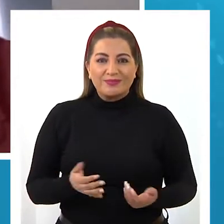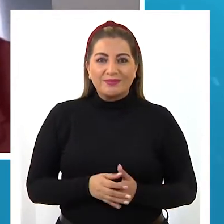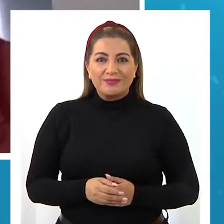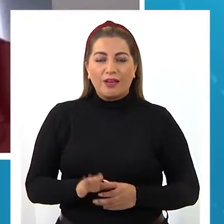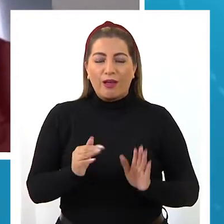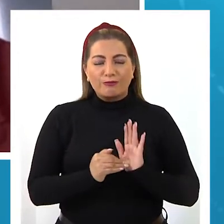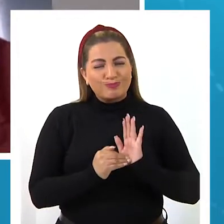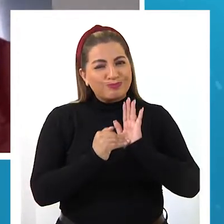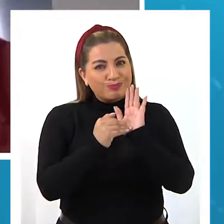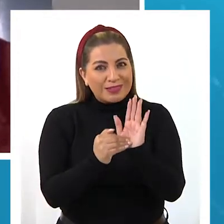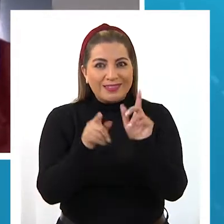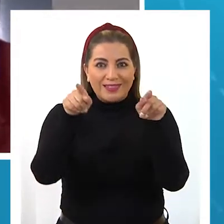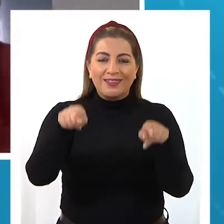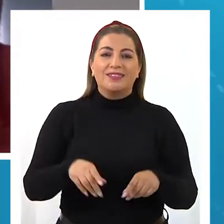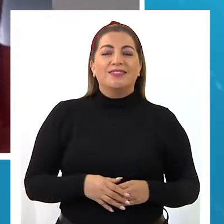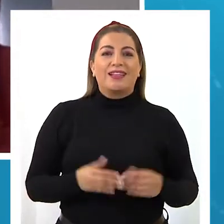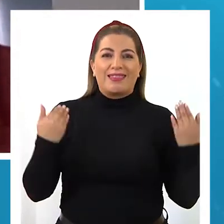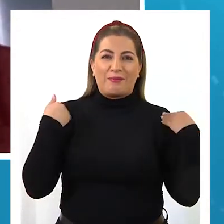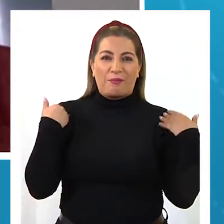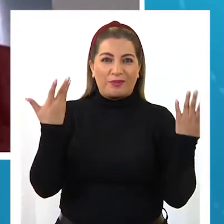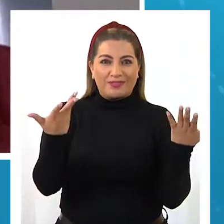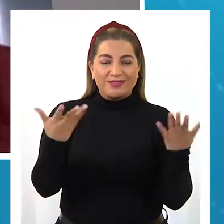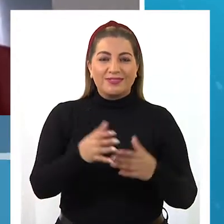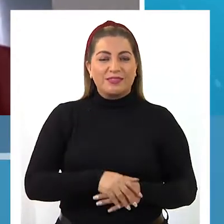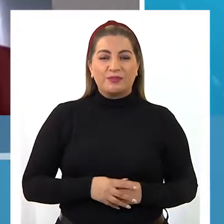destacarse en este deporte?